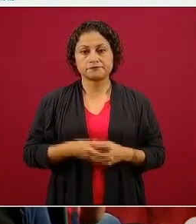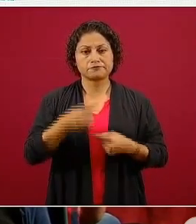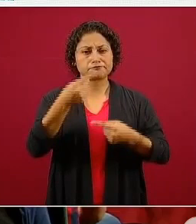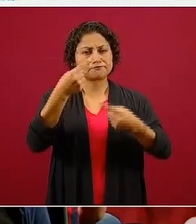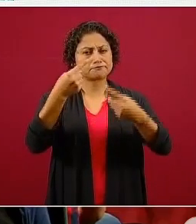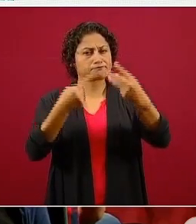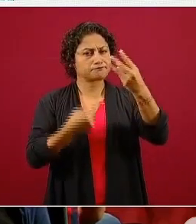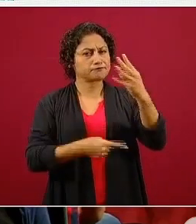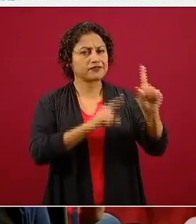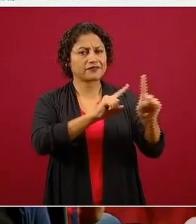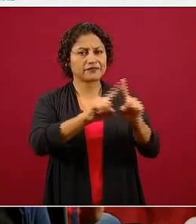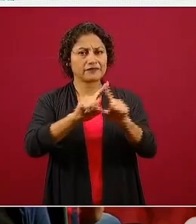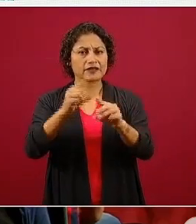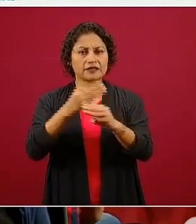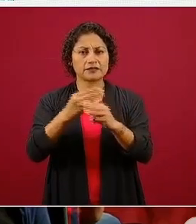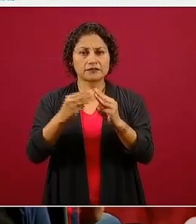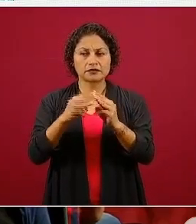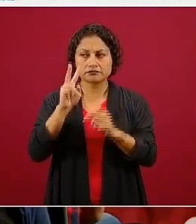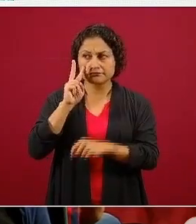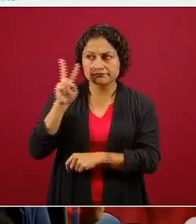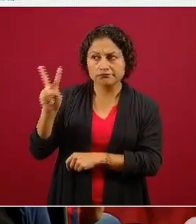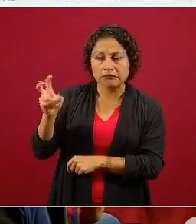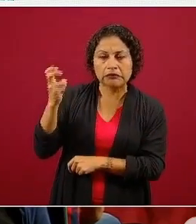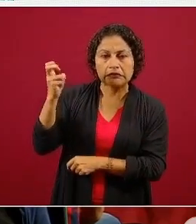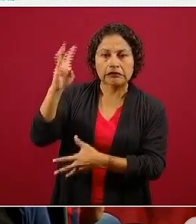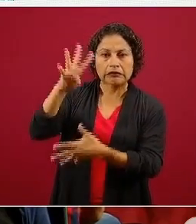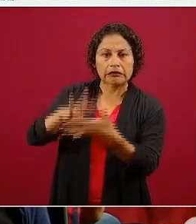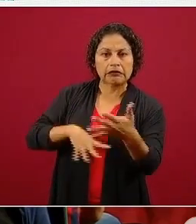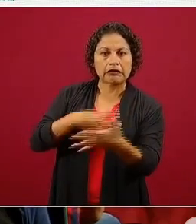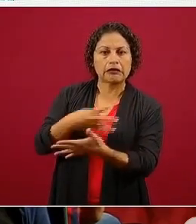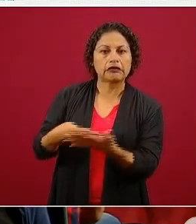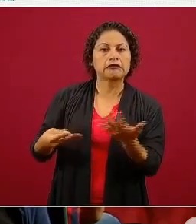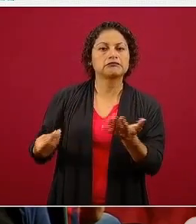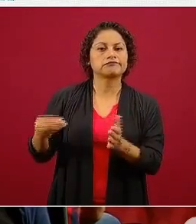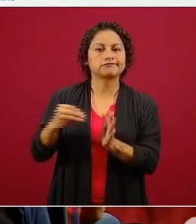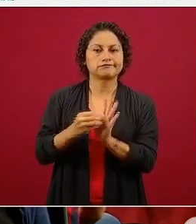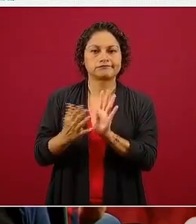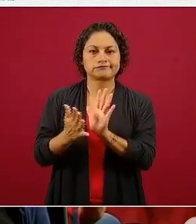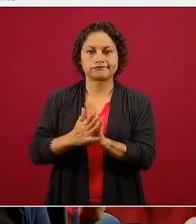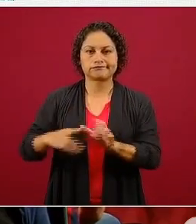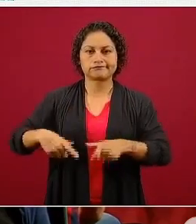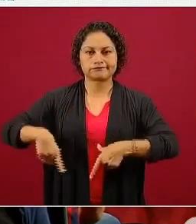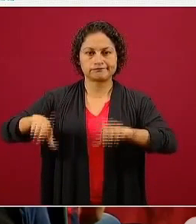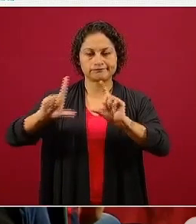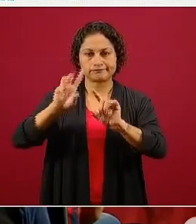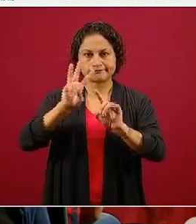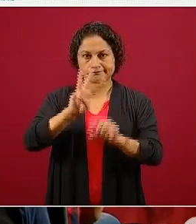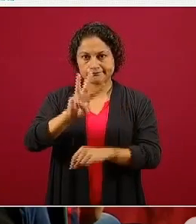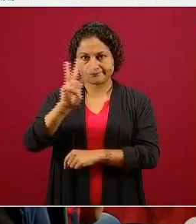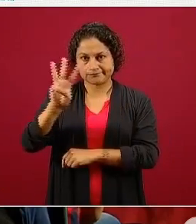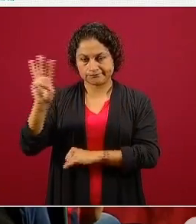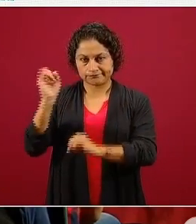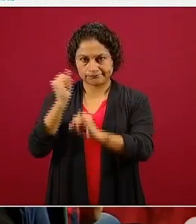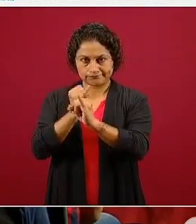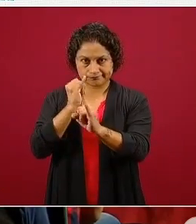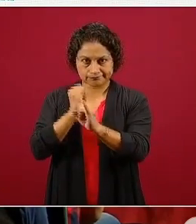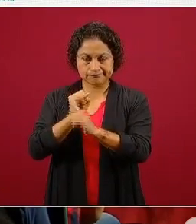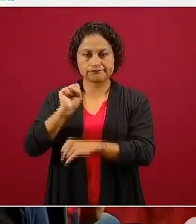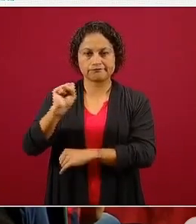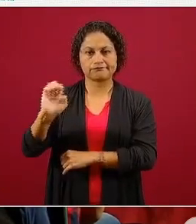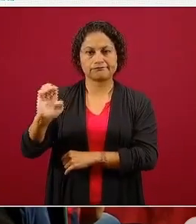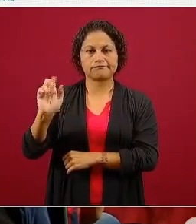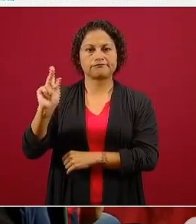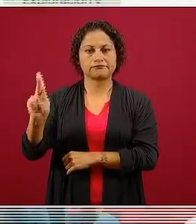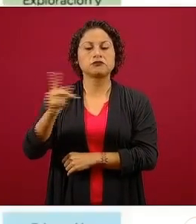poder encontrar en nuestra página, y lo vamos a publicar y a dar a conocer por todos los medios posibles,